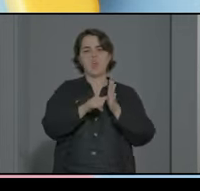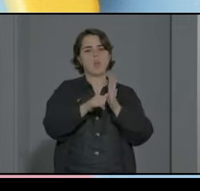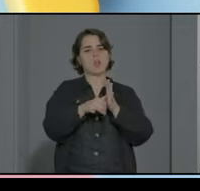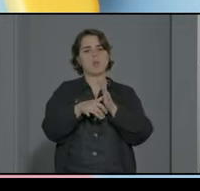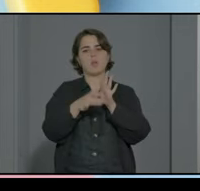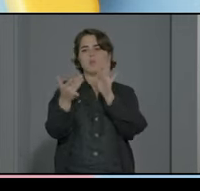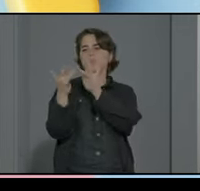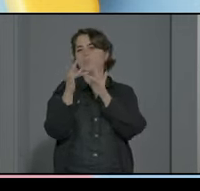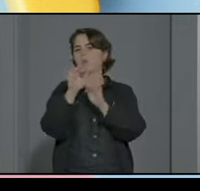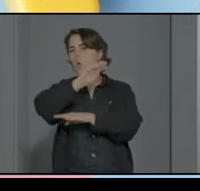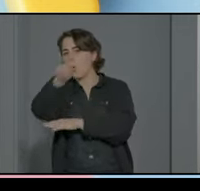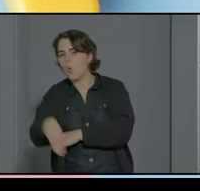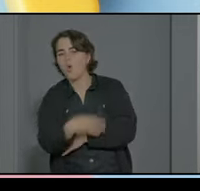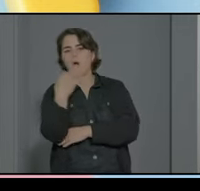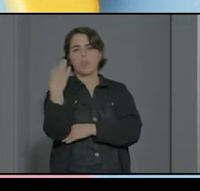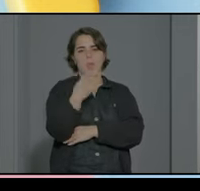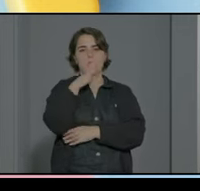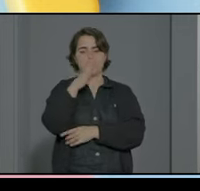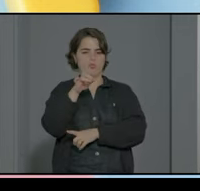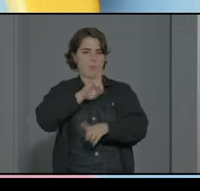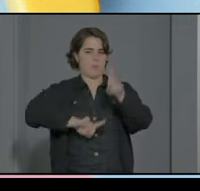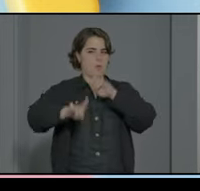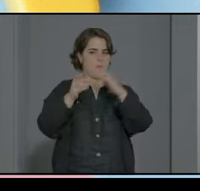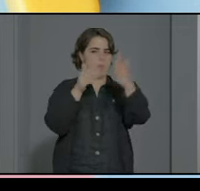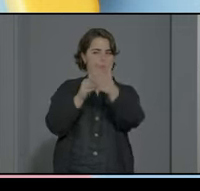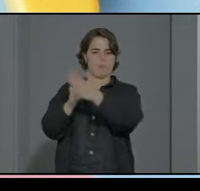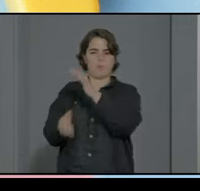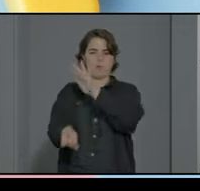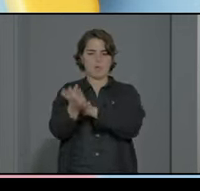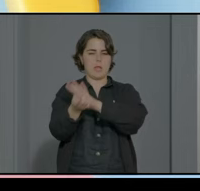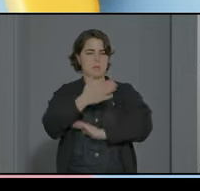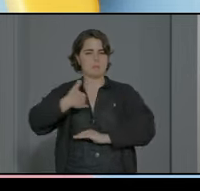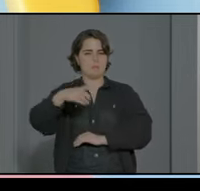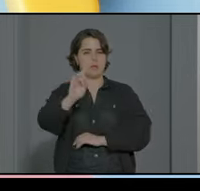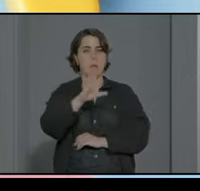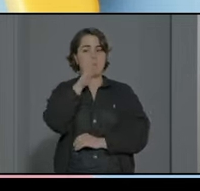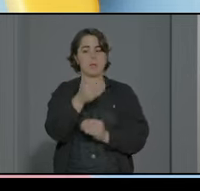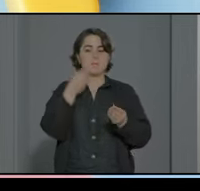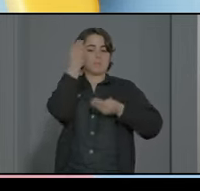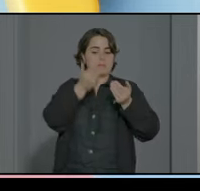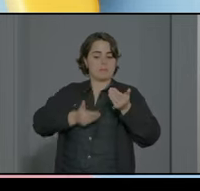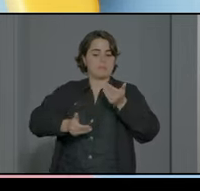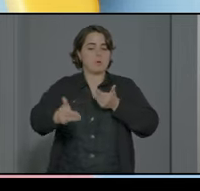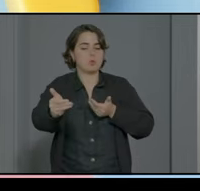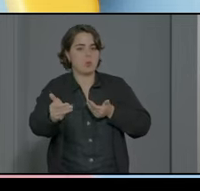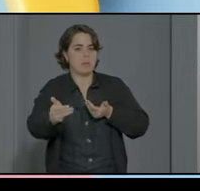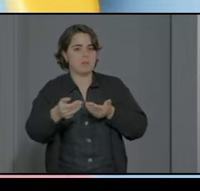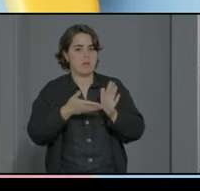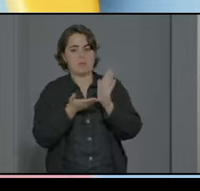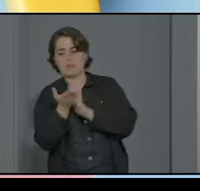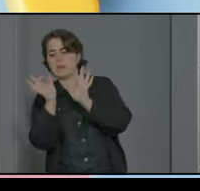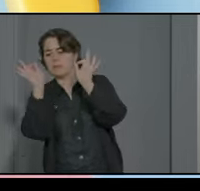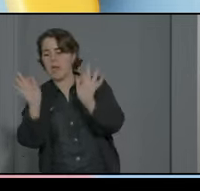problemas ni queremos generar dificultades porque creemos que el futuro pues es esta opción ¿no?